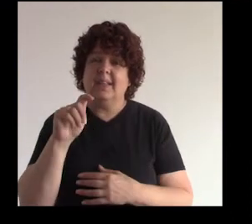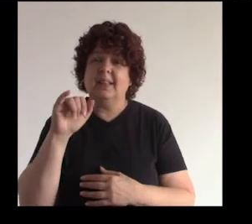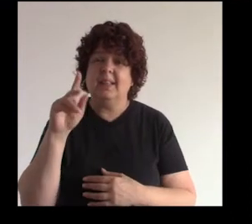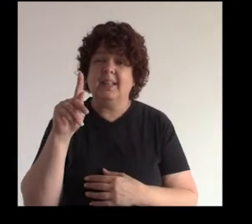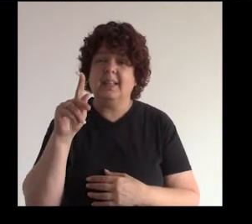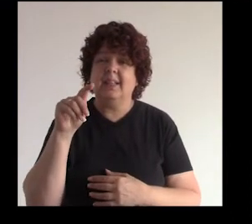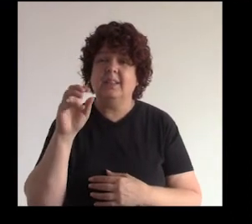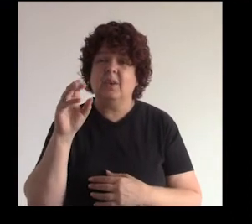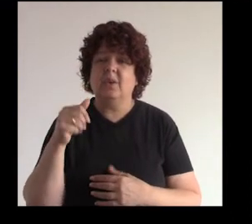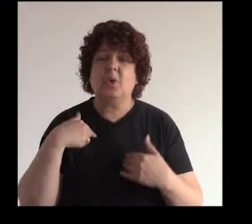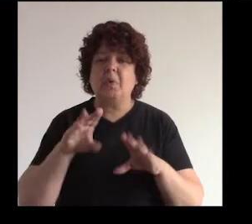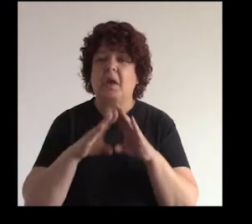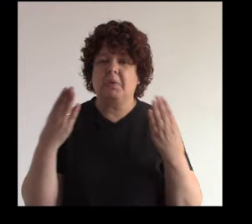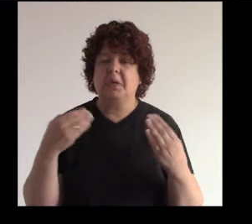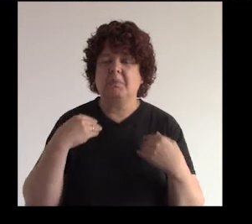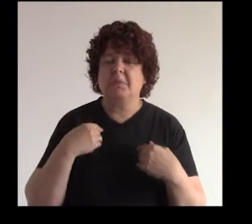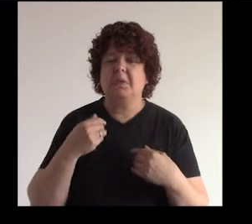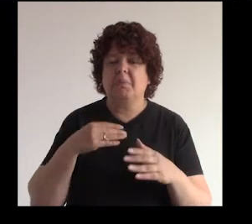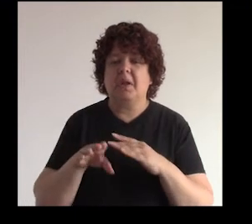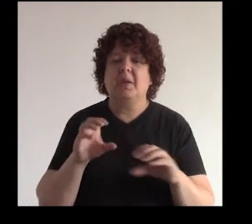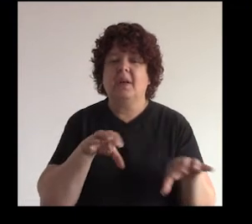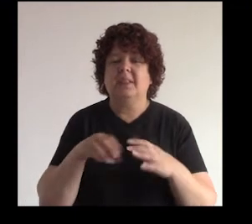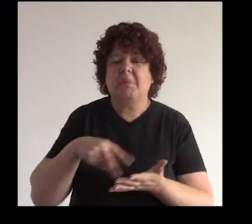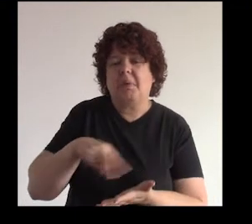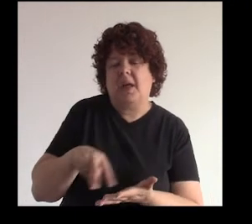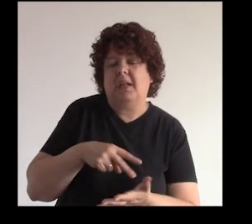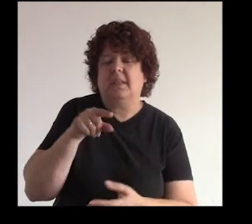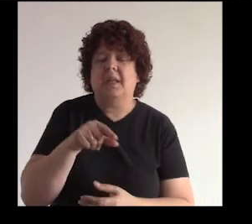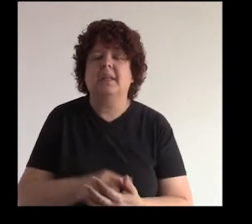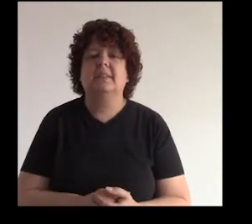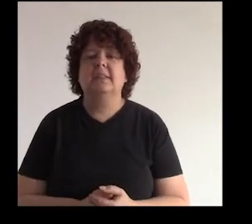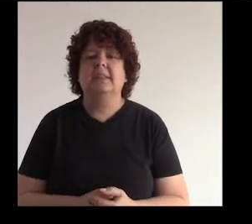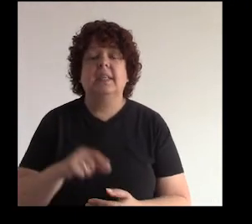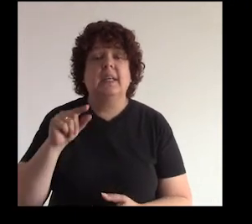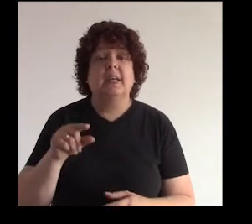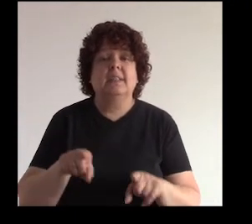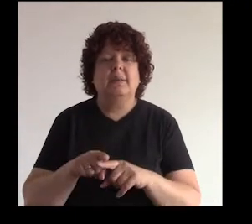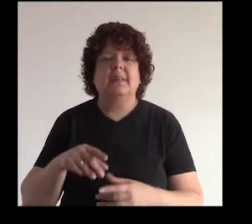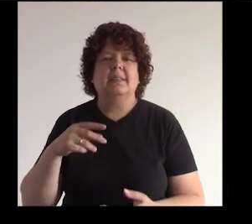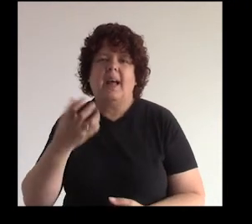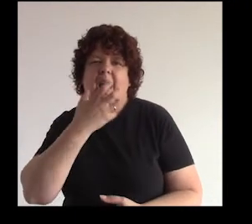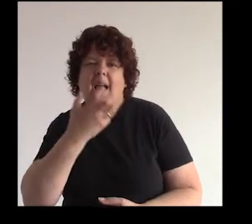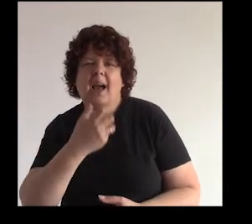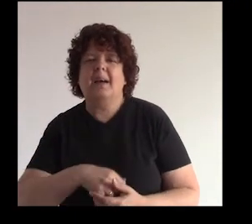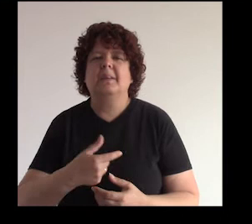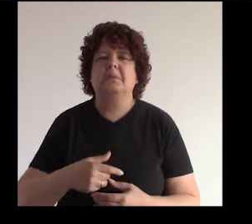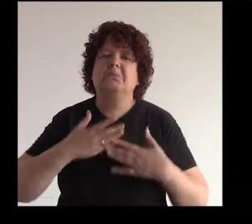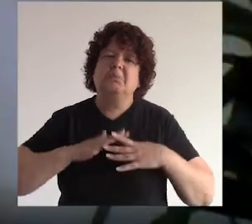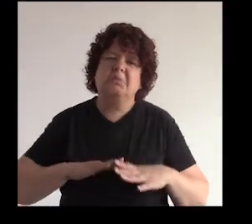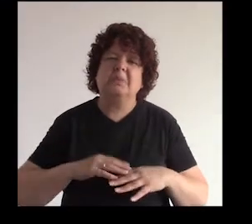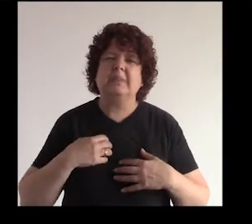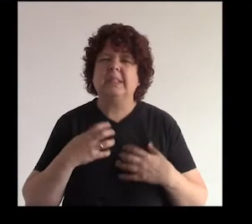seguramente tienen tiktok yo también voy a abrir mi cuenta de tiktok para hacer ahí mis bailes de tiktok ¿ya? y es súper divertido porque te